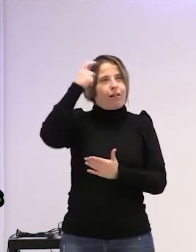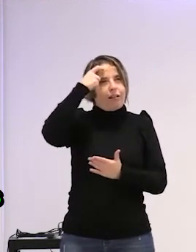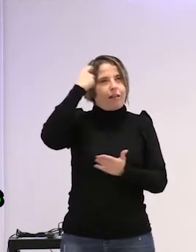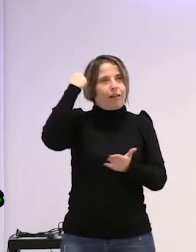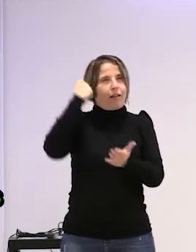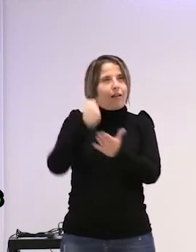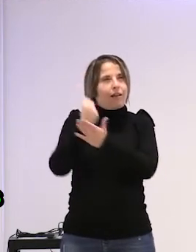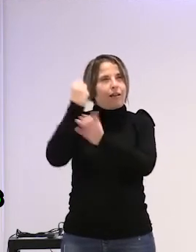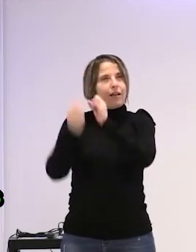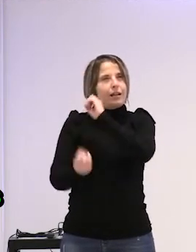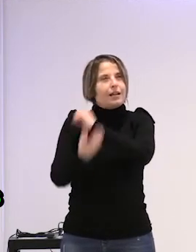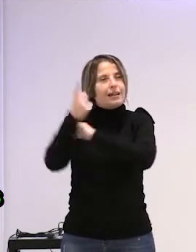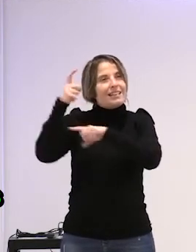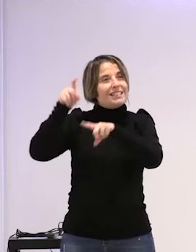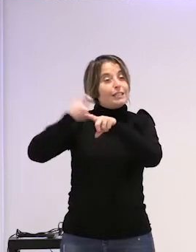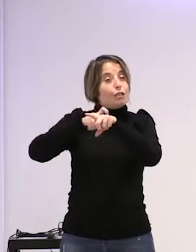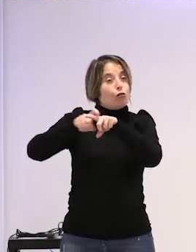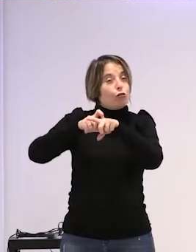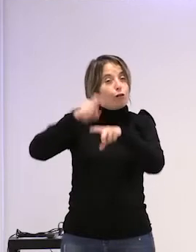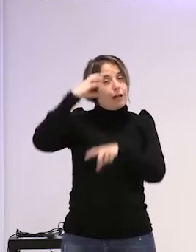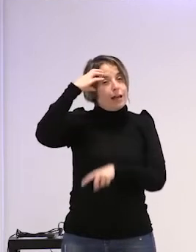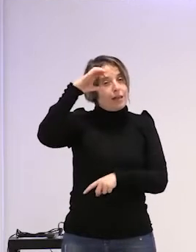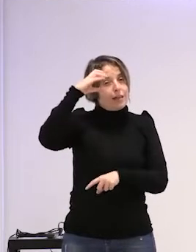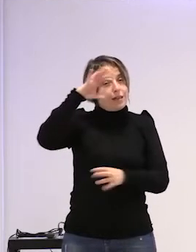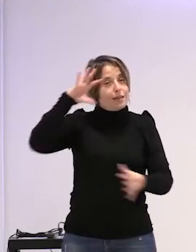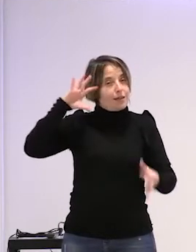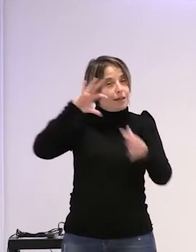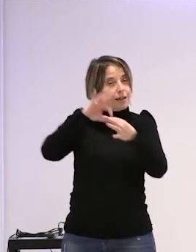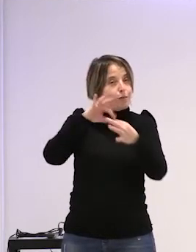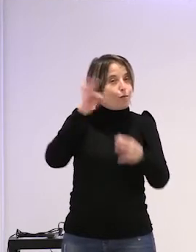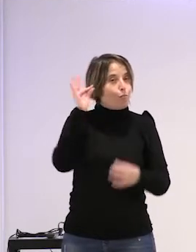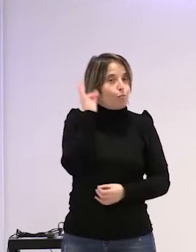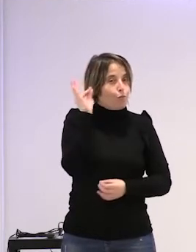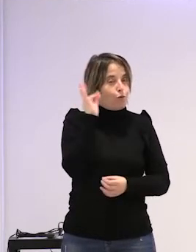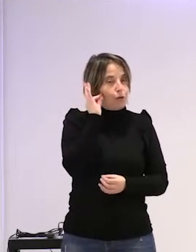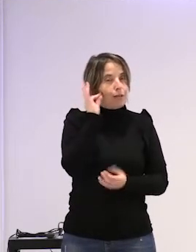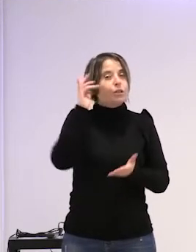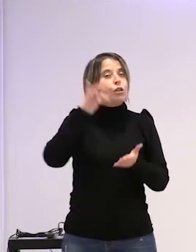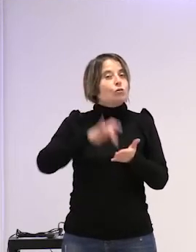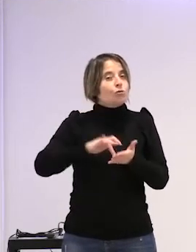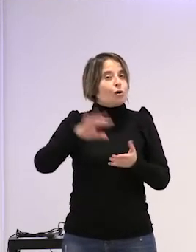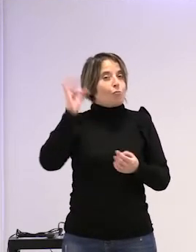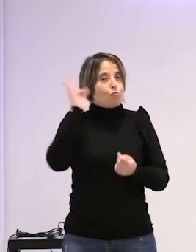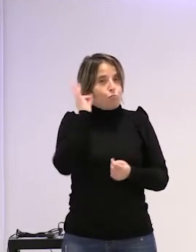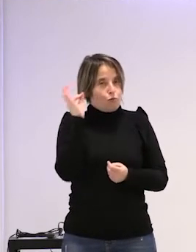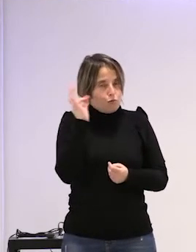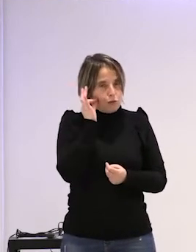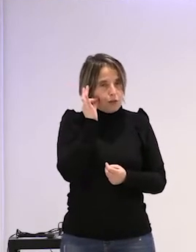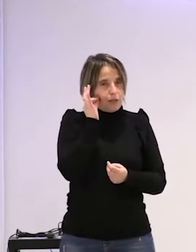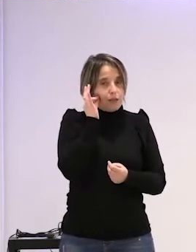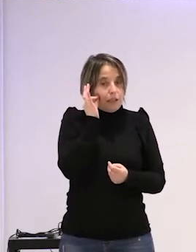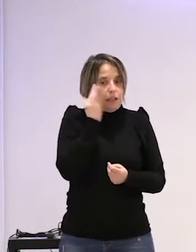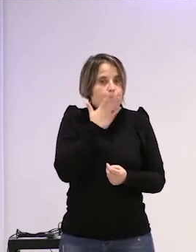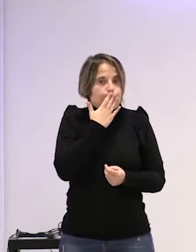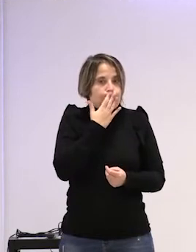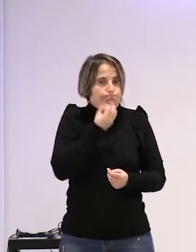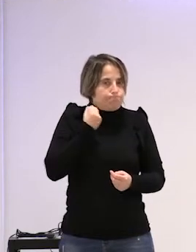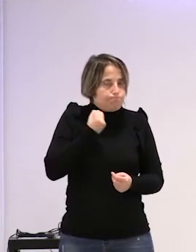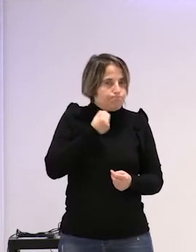crearon la psicología como ciencia en torno a las mujeres a lo que nos pasa a las mujeres y a lo que no se puede hablar